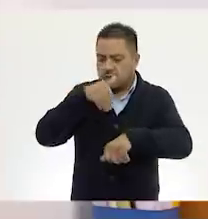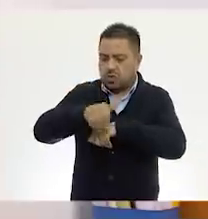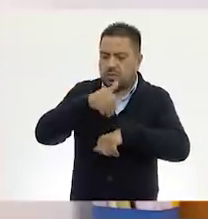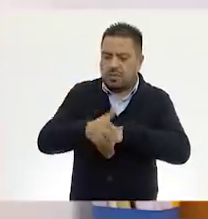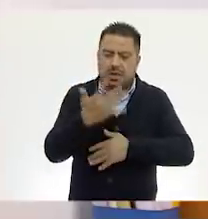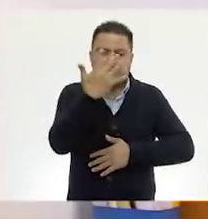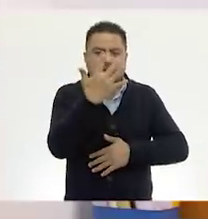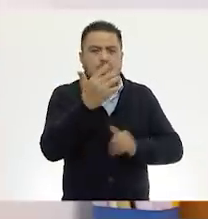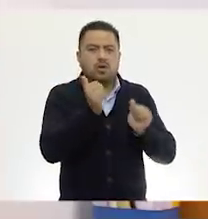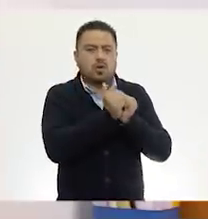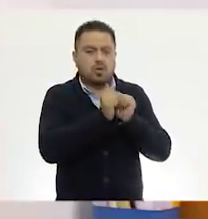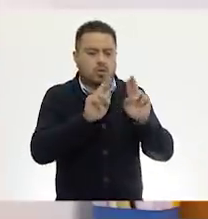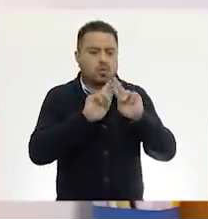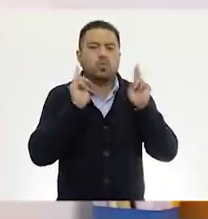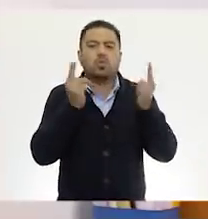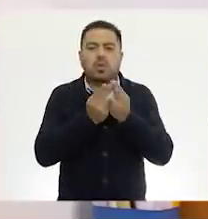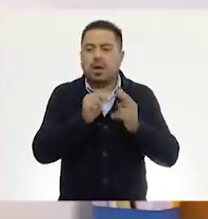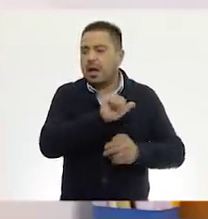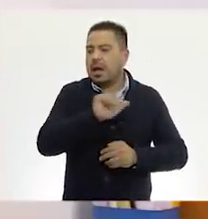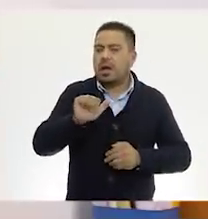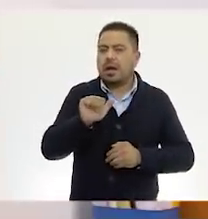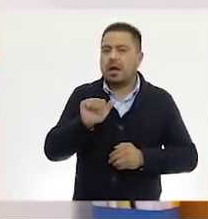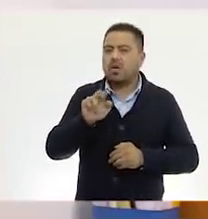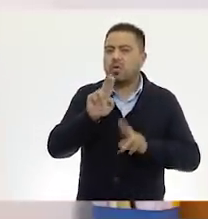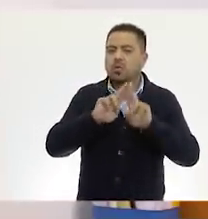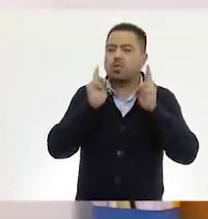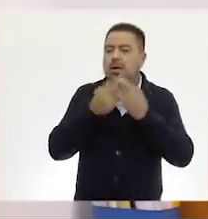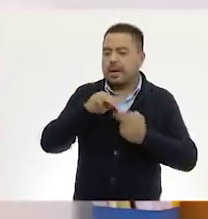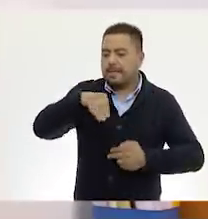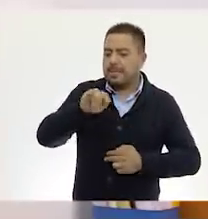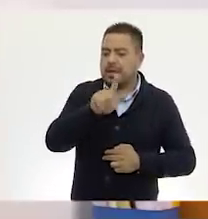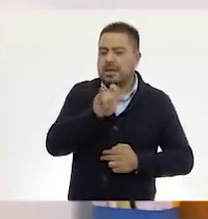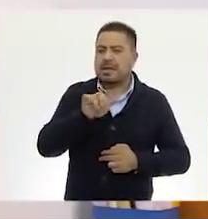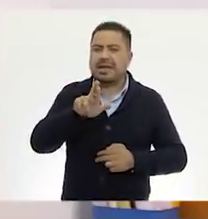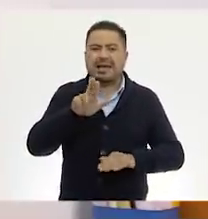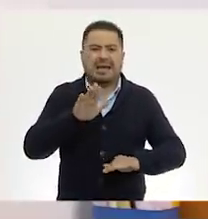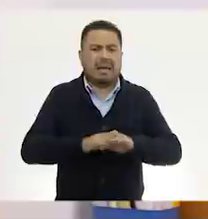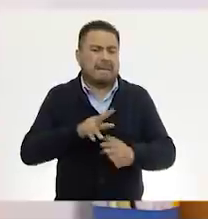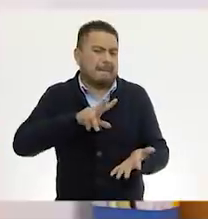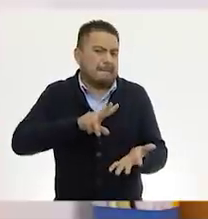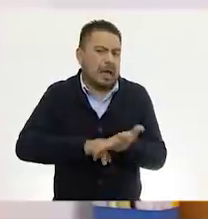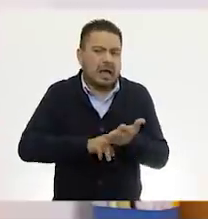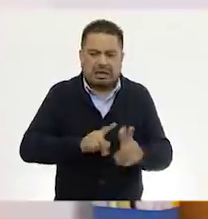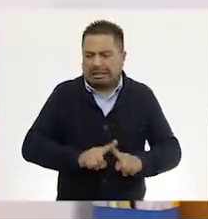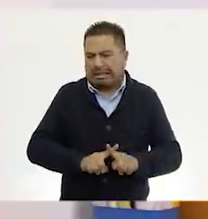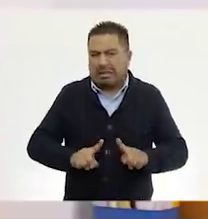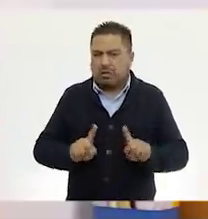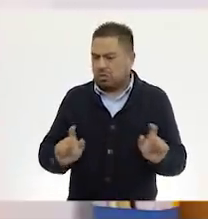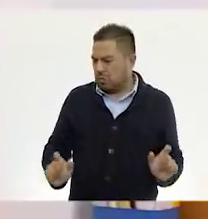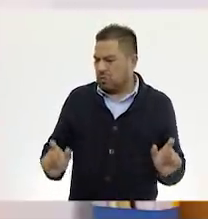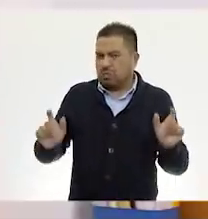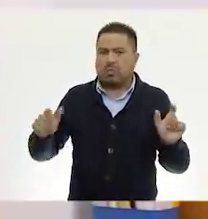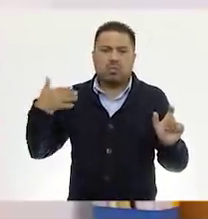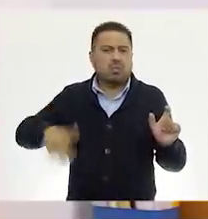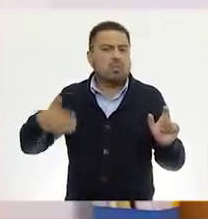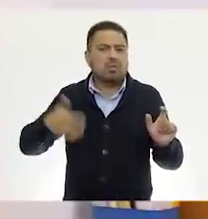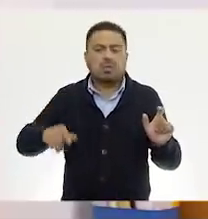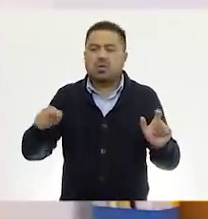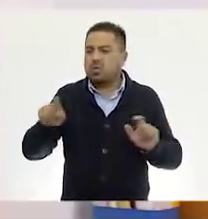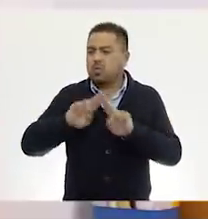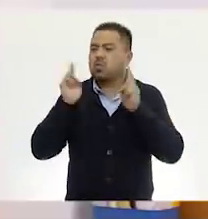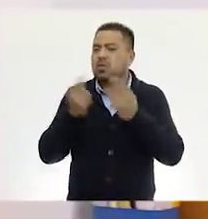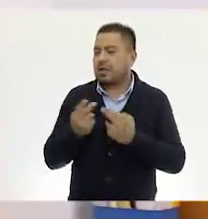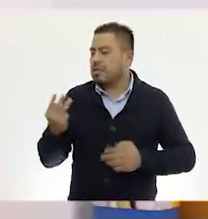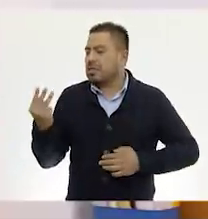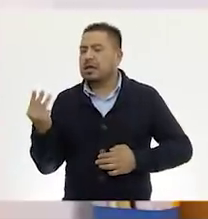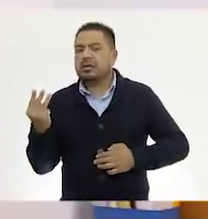número cinco en las unidades a las unidades de millar, ya que vale mucho más las de las unidades de millar. Digamos, a las unidades vale tres y